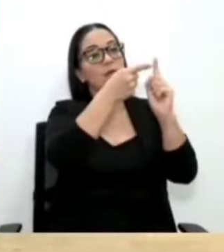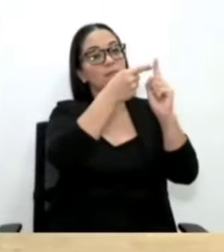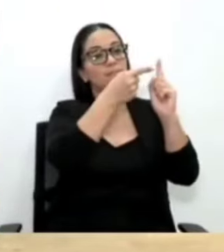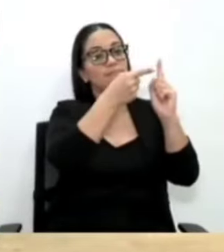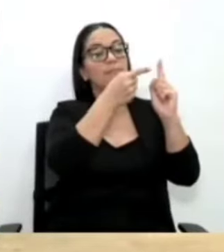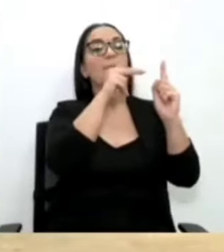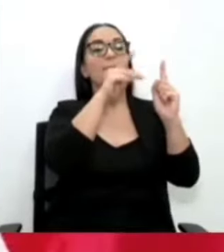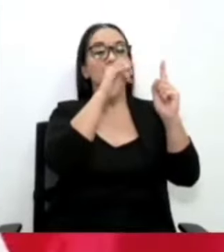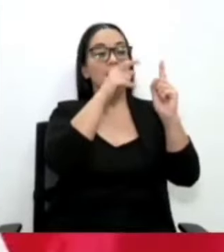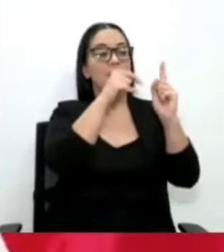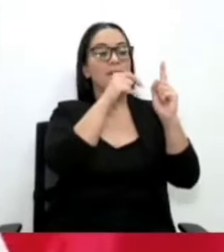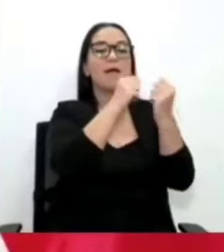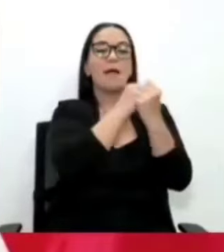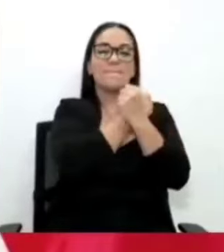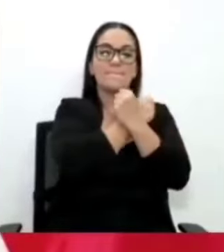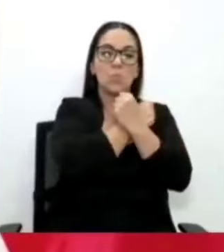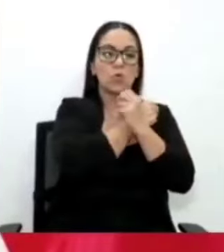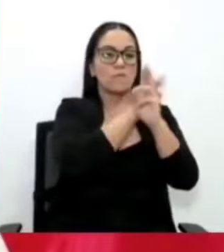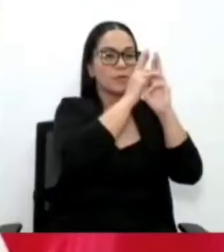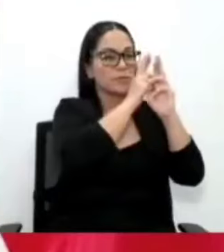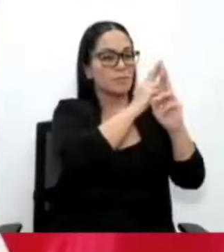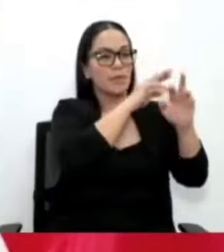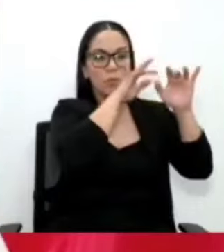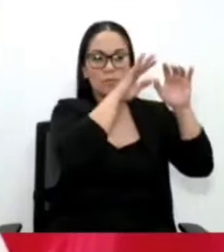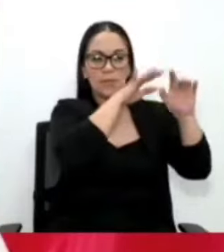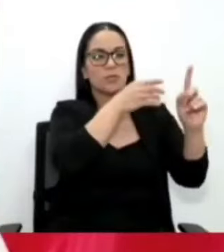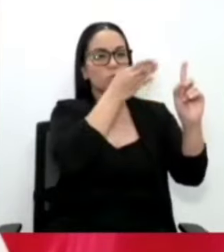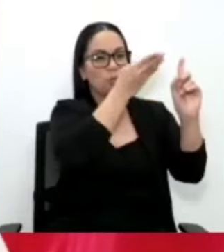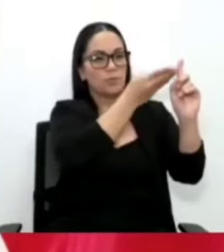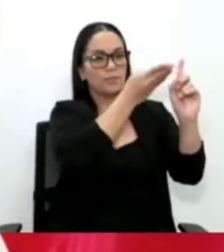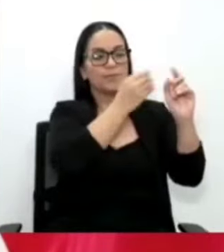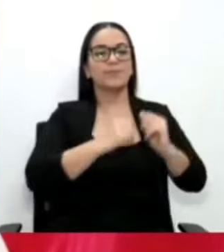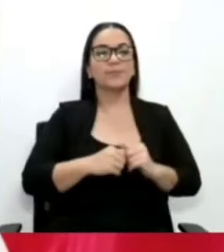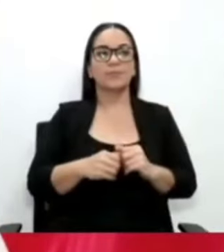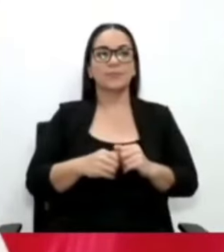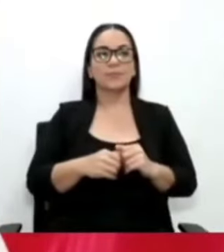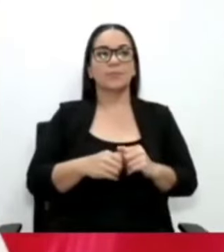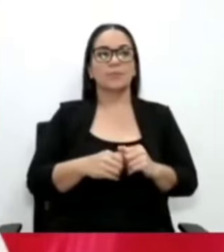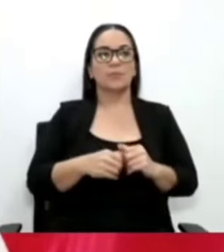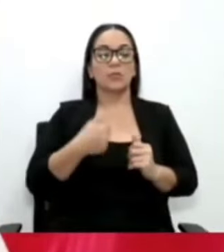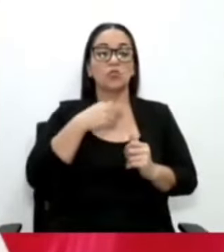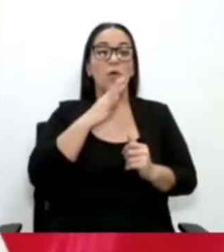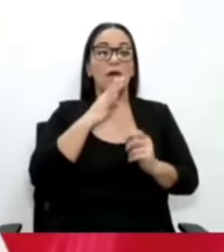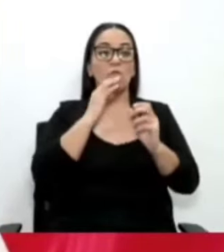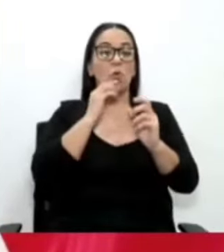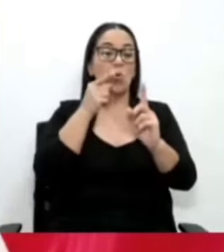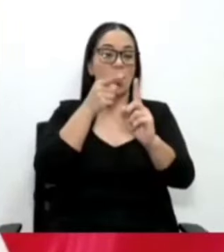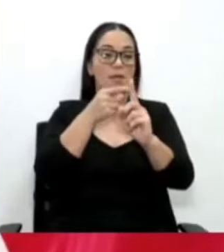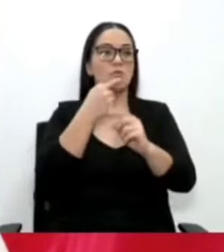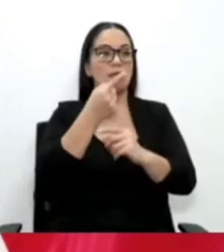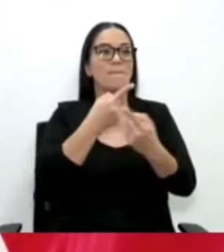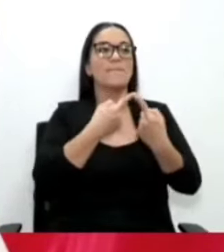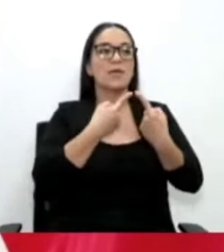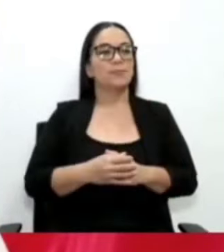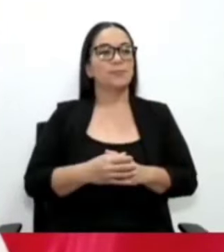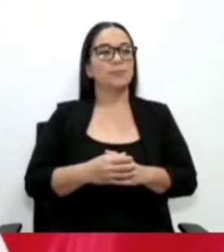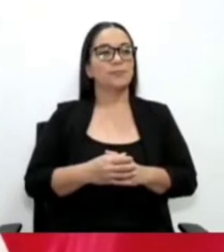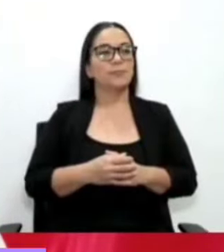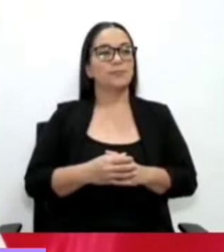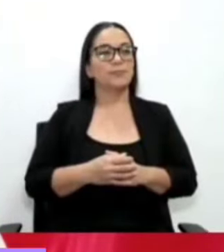respeto y en admiración. Entonces, yo hablo con ella, le digo que me duele, pero yo creo que